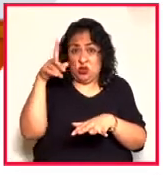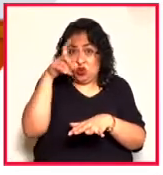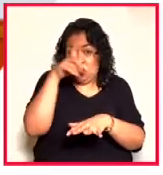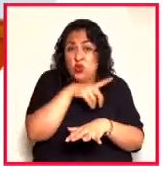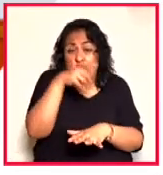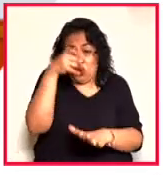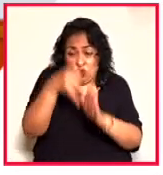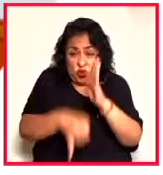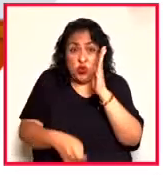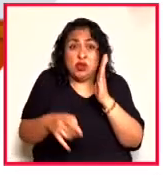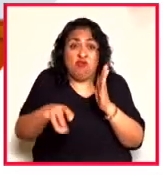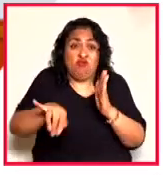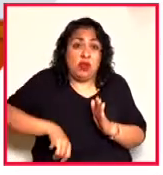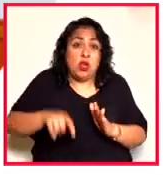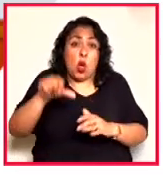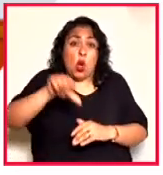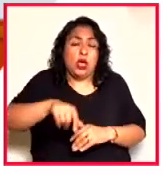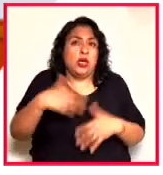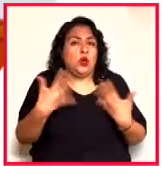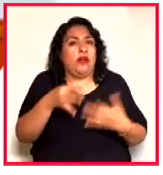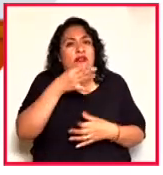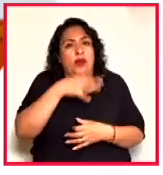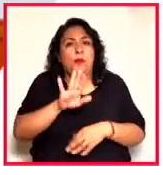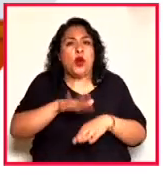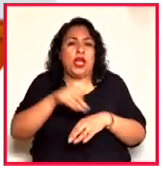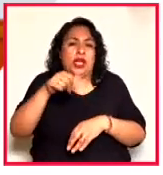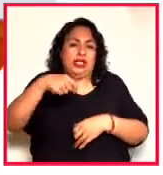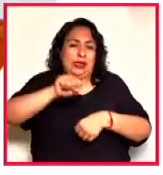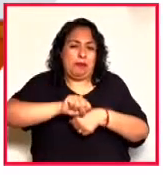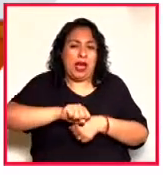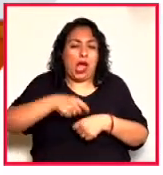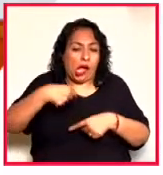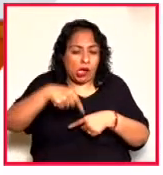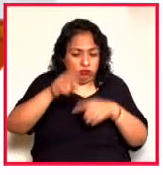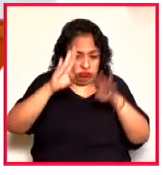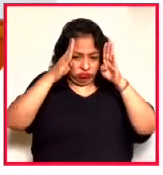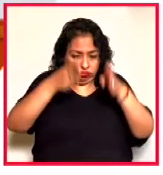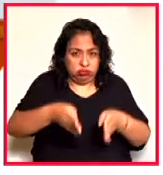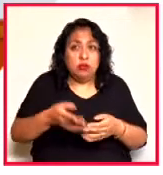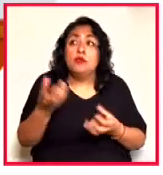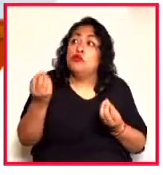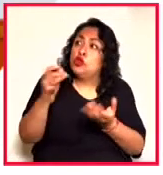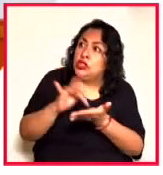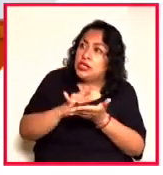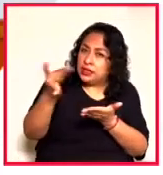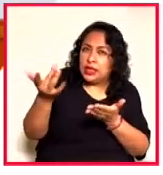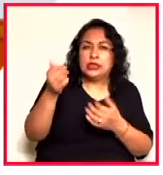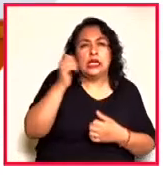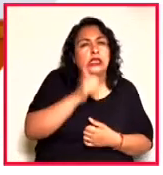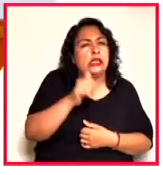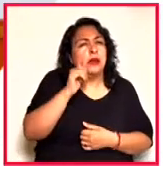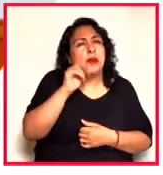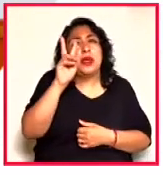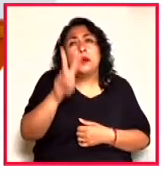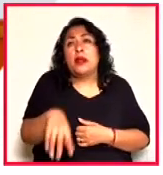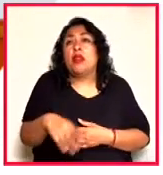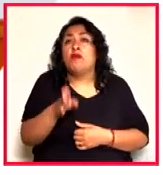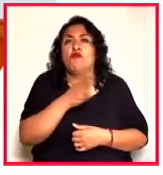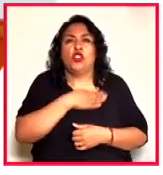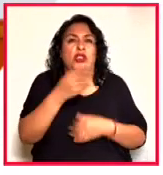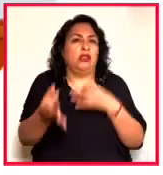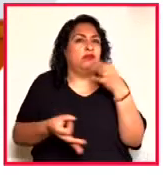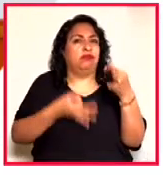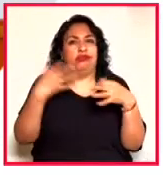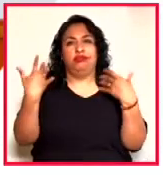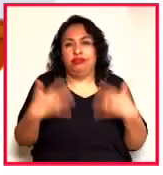y por eso le dedicamos esta semana los Carías Paracultural. Pues muchísimas gracias, como siempre. Muy, muy buenas noticias,